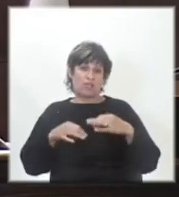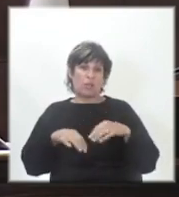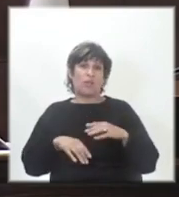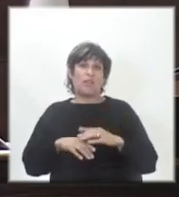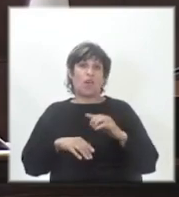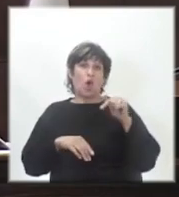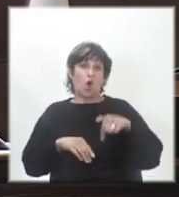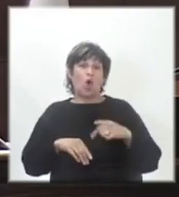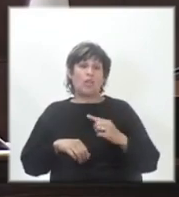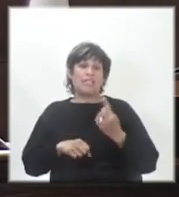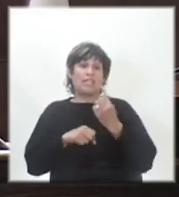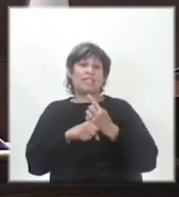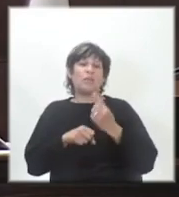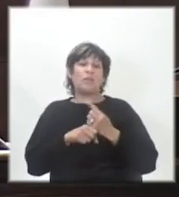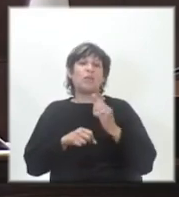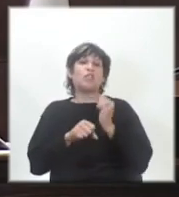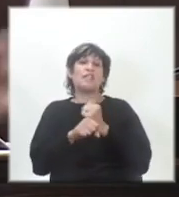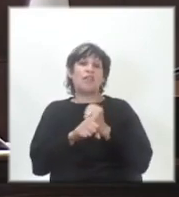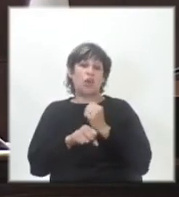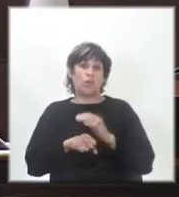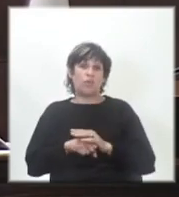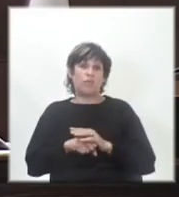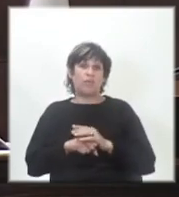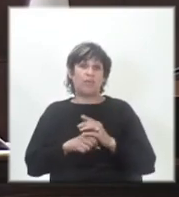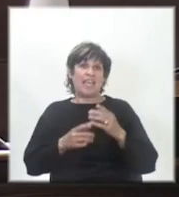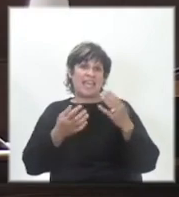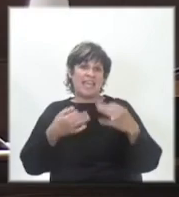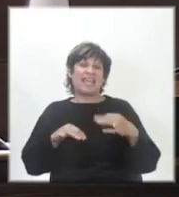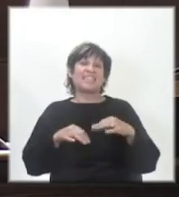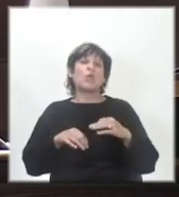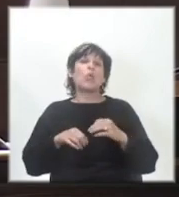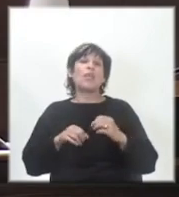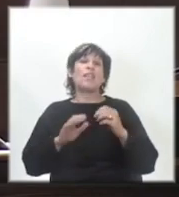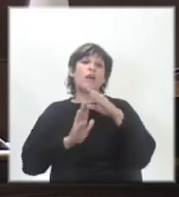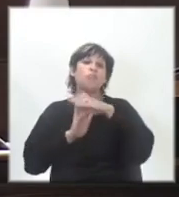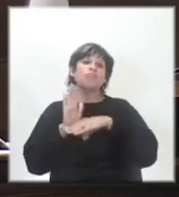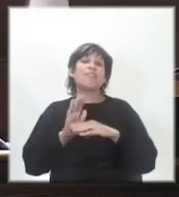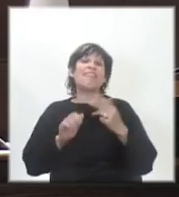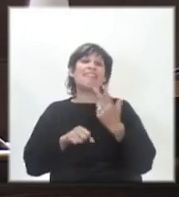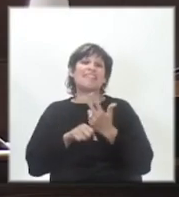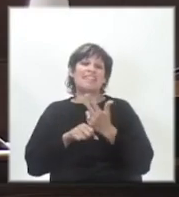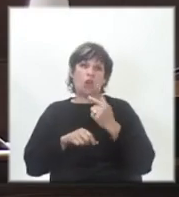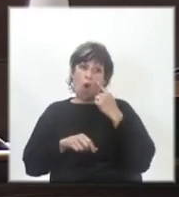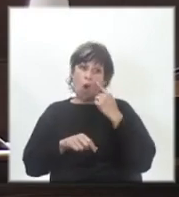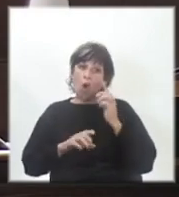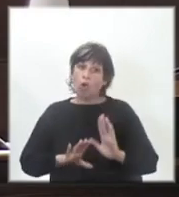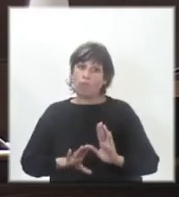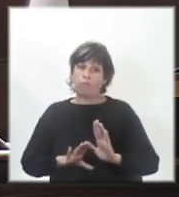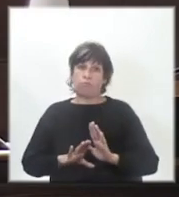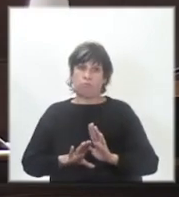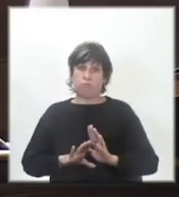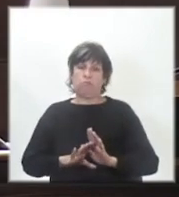el que está primero es el empleo. Y la seguridad está tercero. Ojo, ojo,